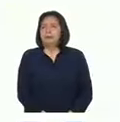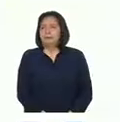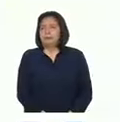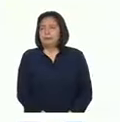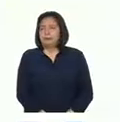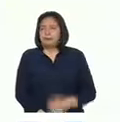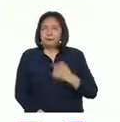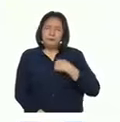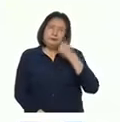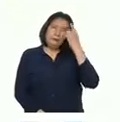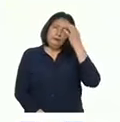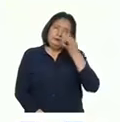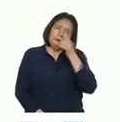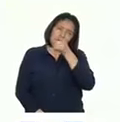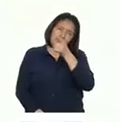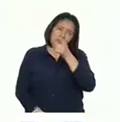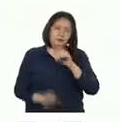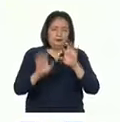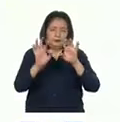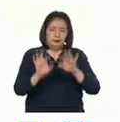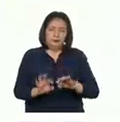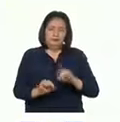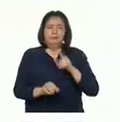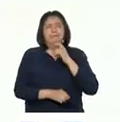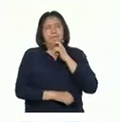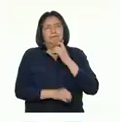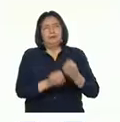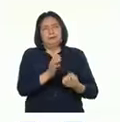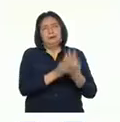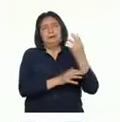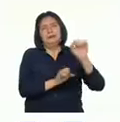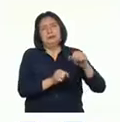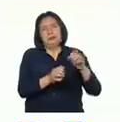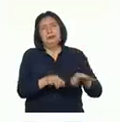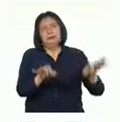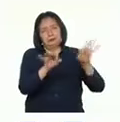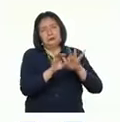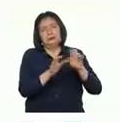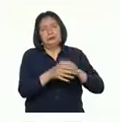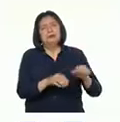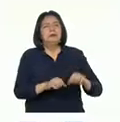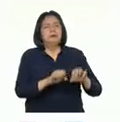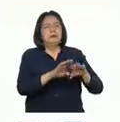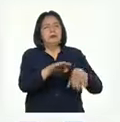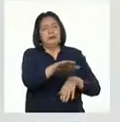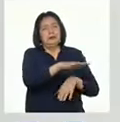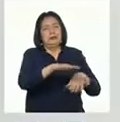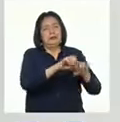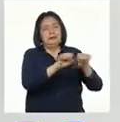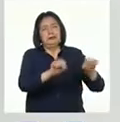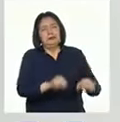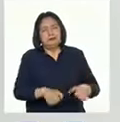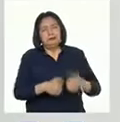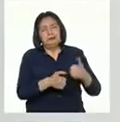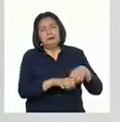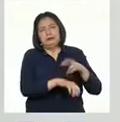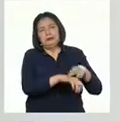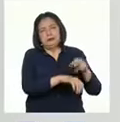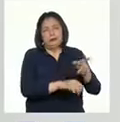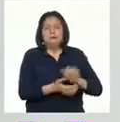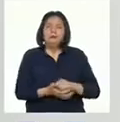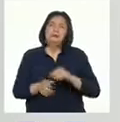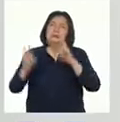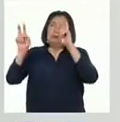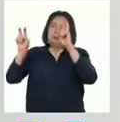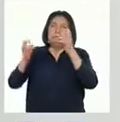Yo creo que el texto hablará de que las plantas son importantes para el ecosistema. Es cierto que el